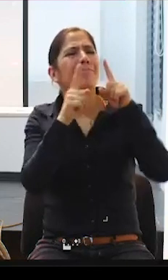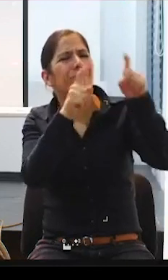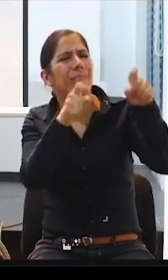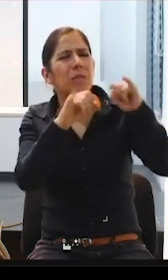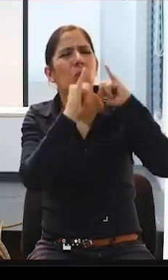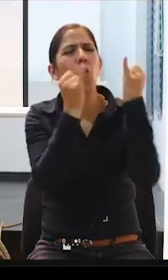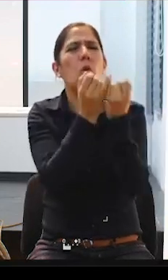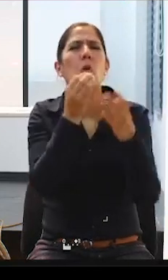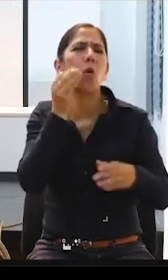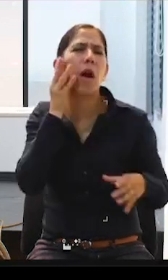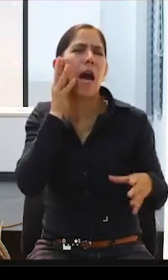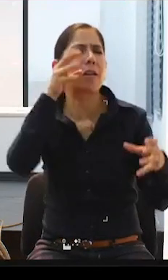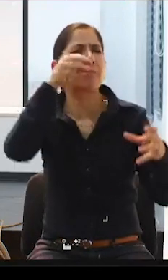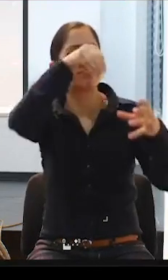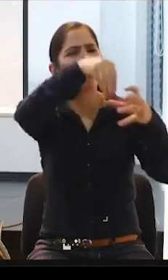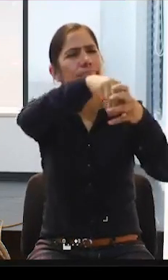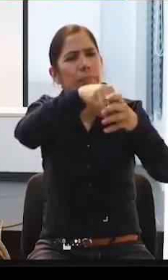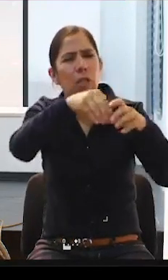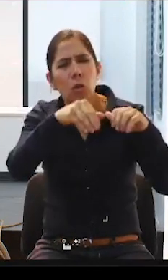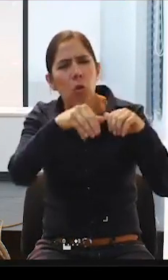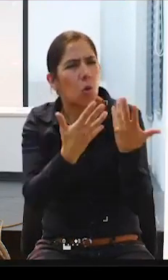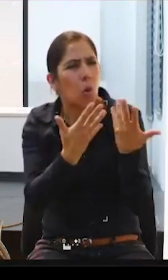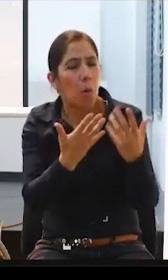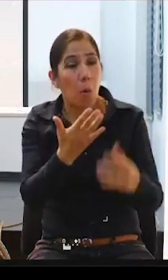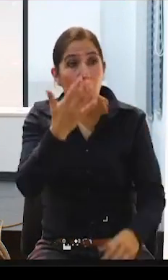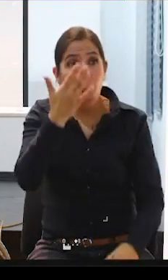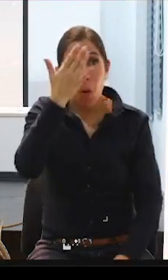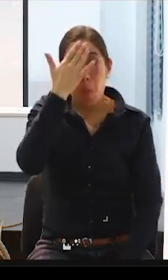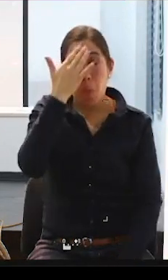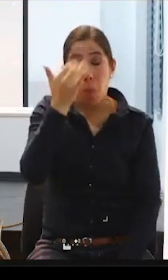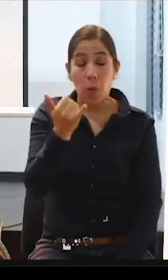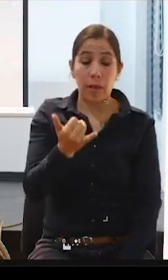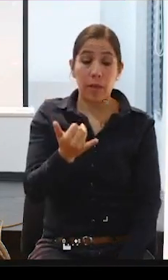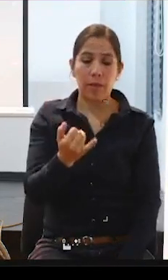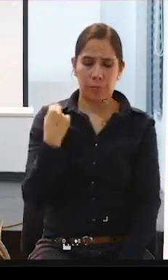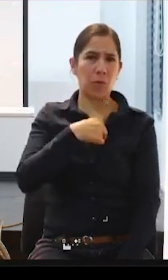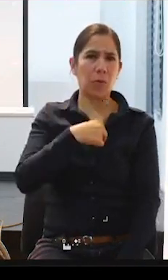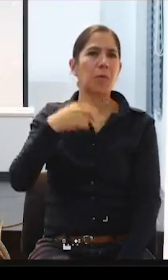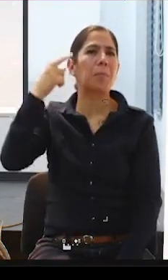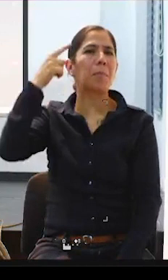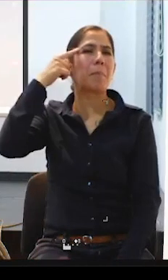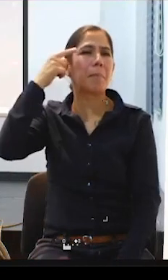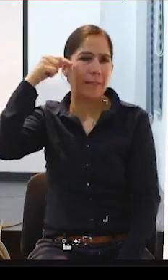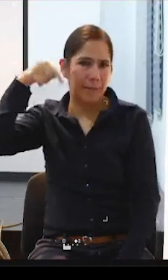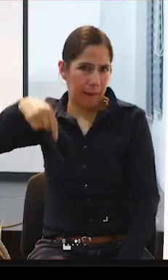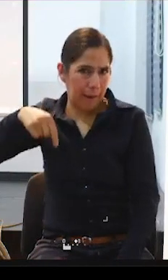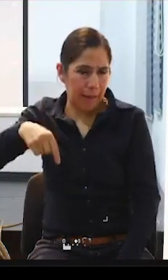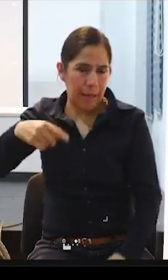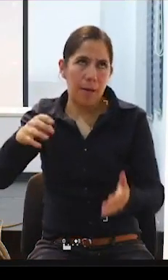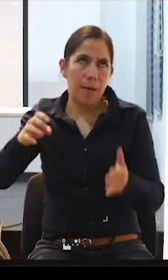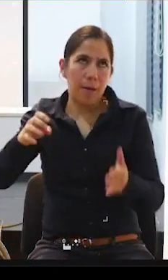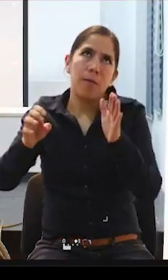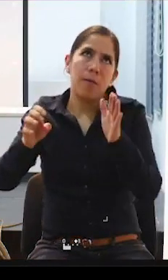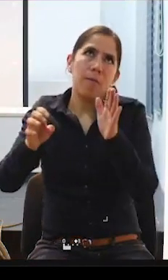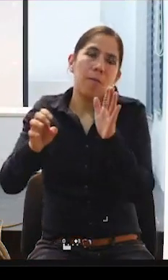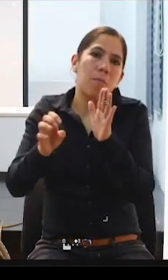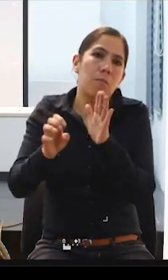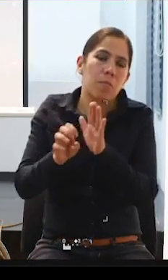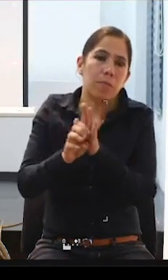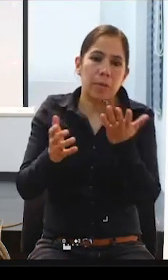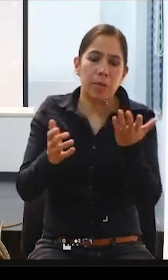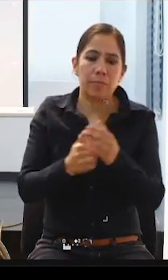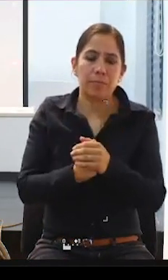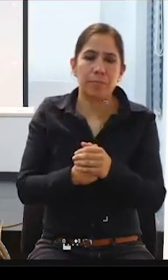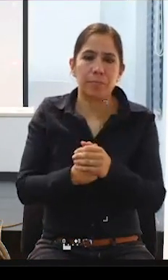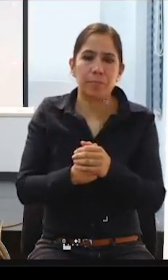nos puedas comentar que realmente nos saquen o nos hagan pensar de cierta forma en cuál es la diferencia,